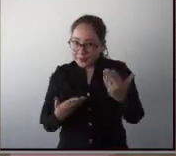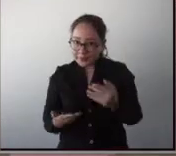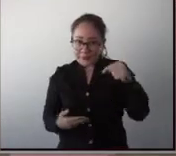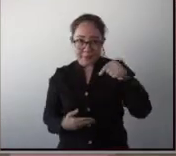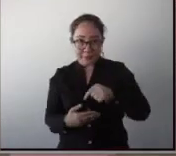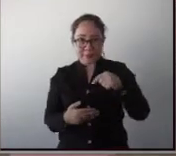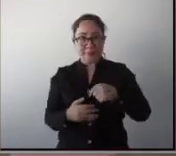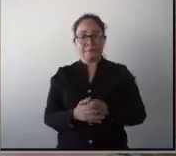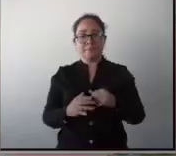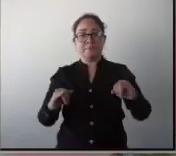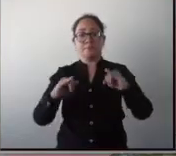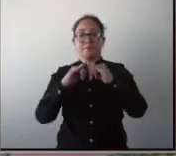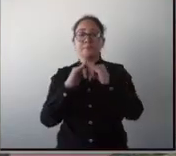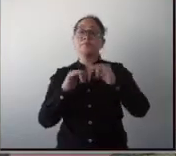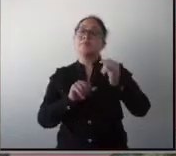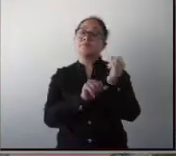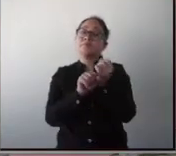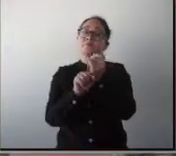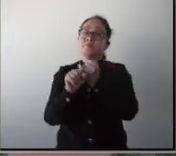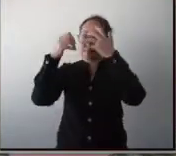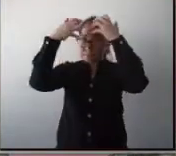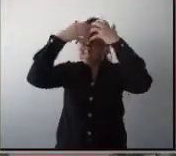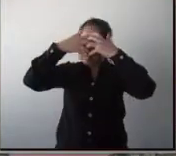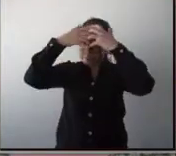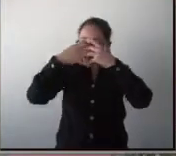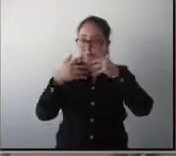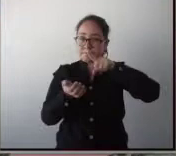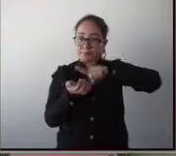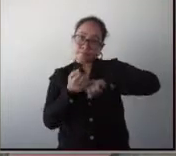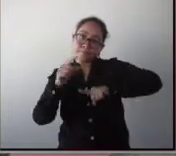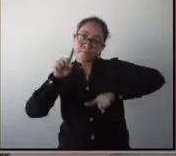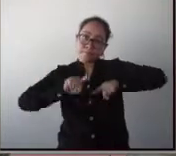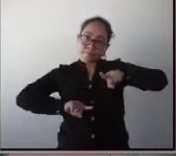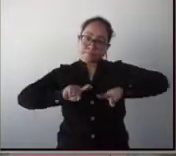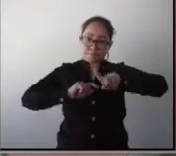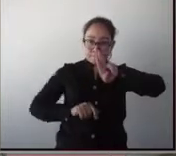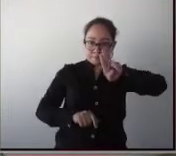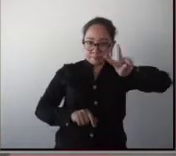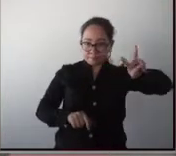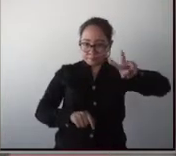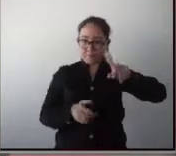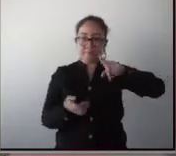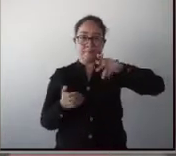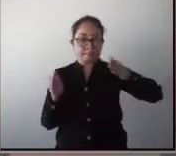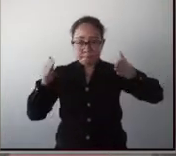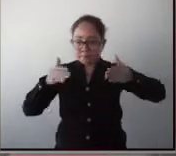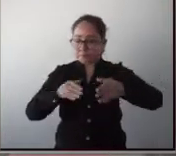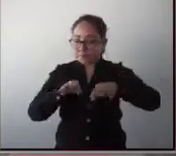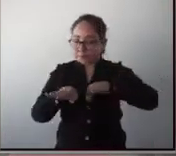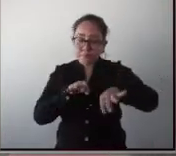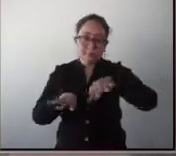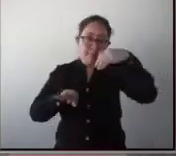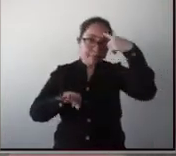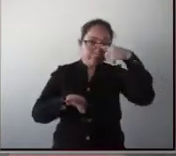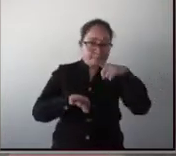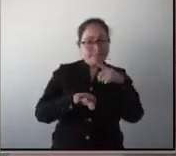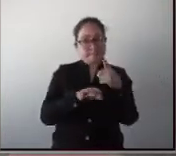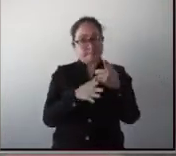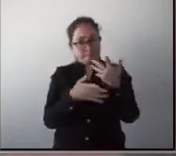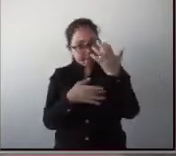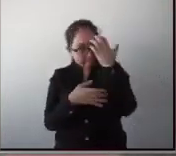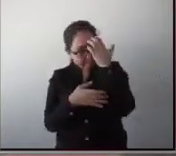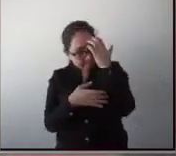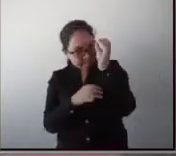el instituto de investigaciones cerebrales es una dependencia de la universidad veracruzana que se dedica a generar conocimiento